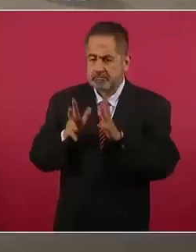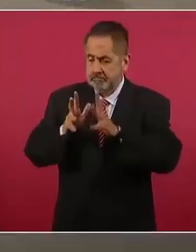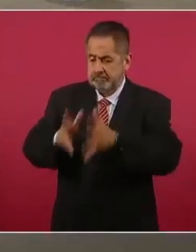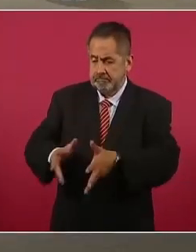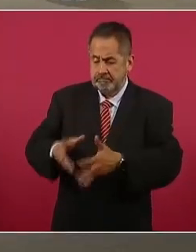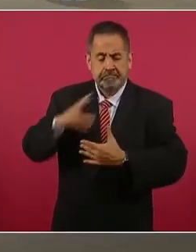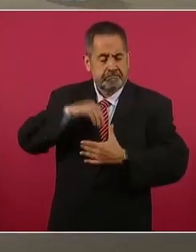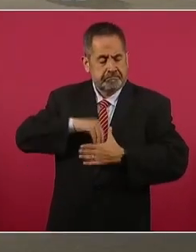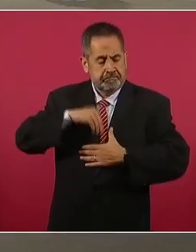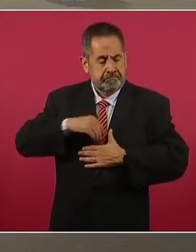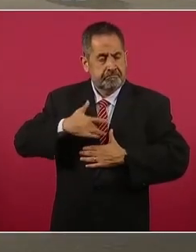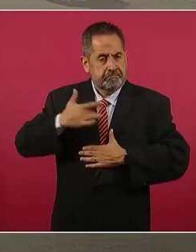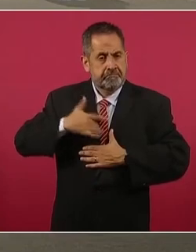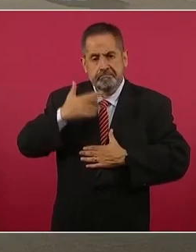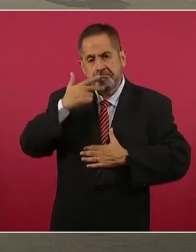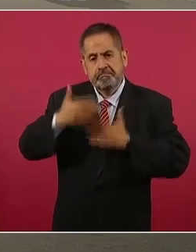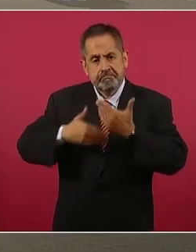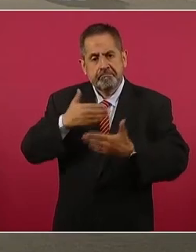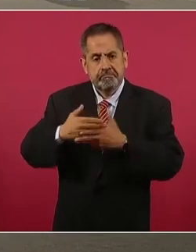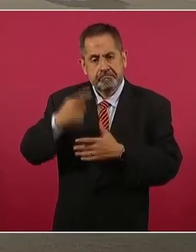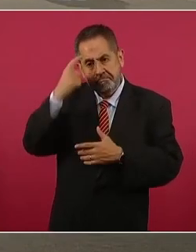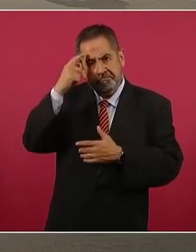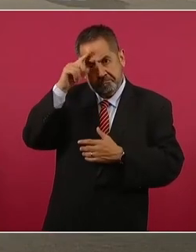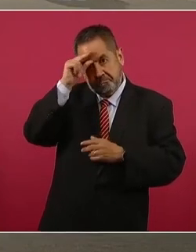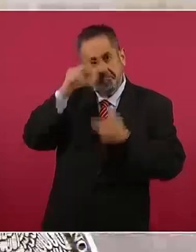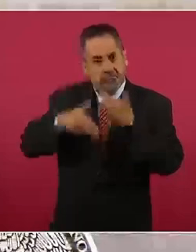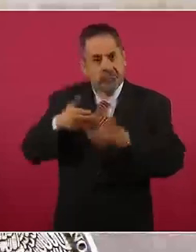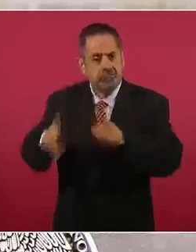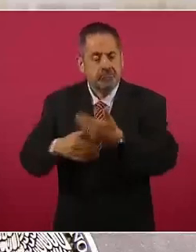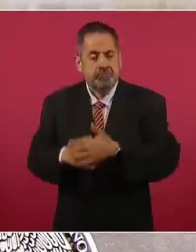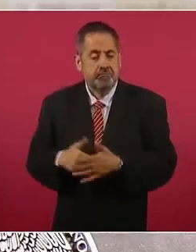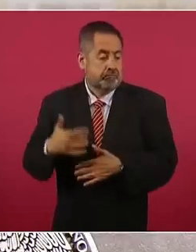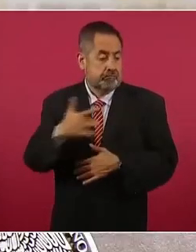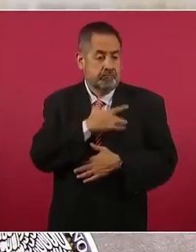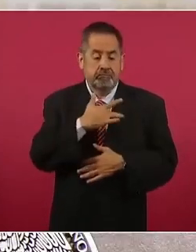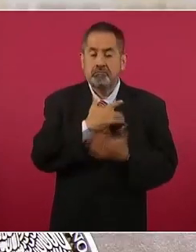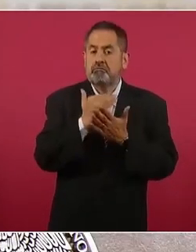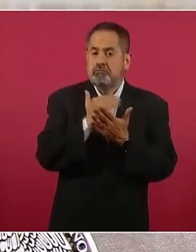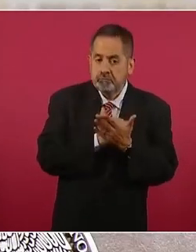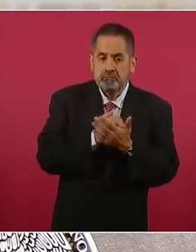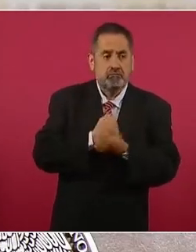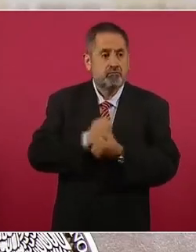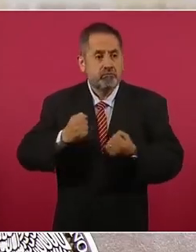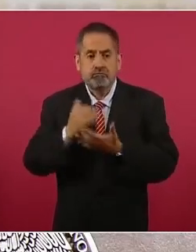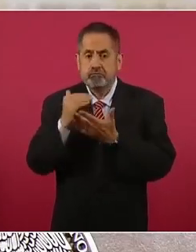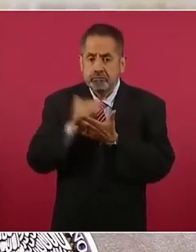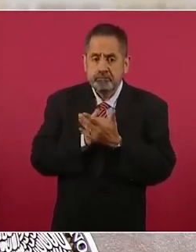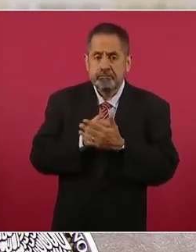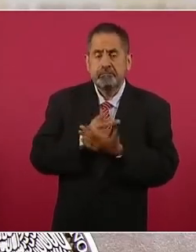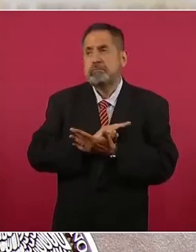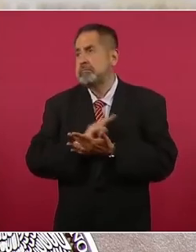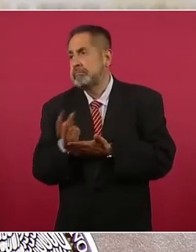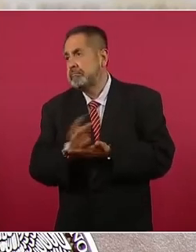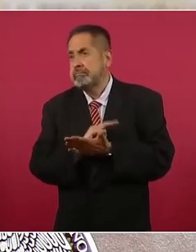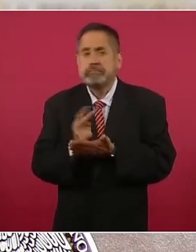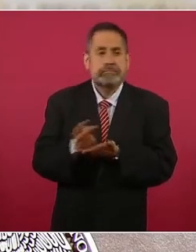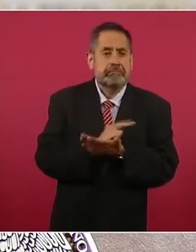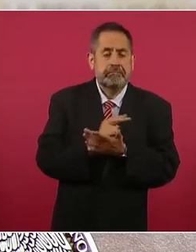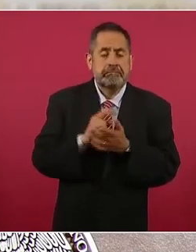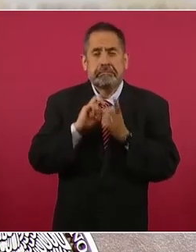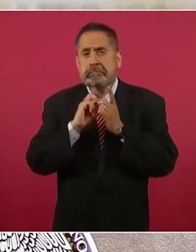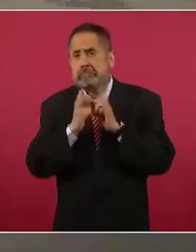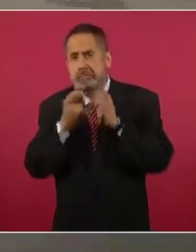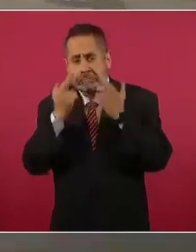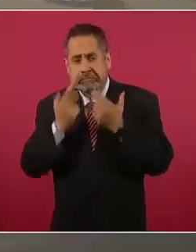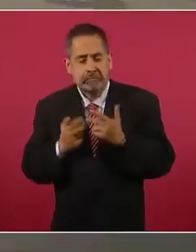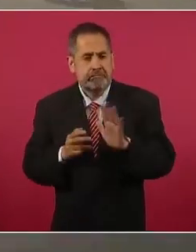intelectual y ayuda a disminuir enfermedades del corazón, obesidad, insomnio y depresión. Los adultos